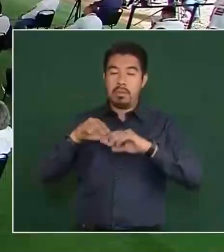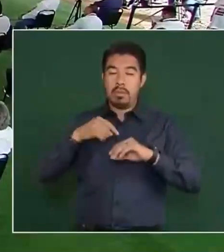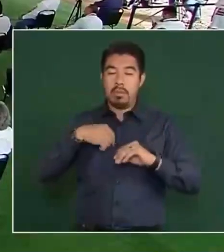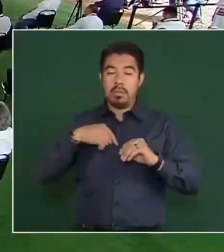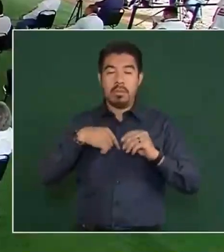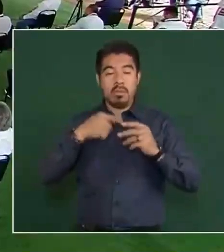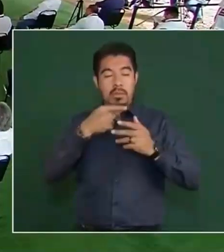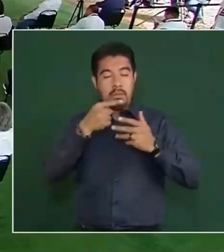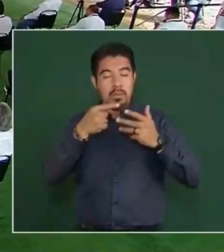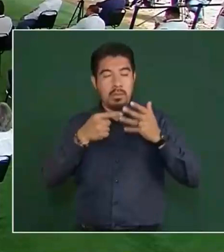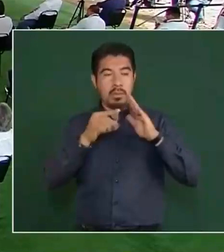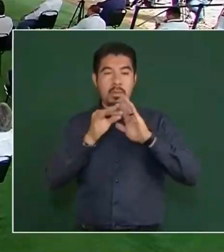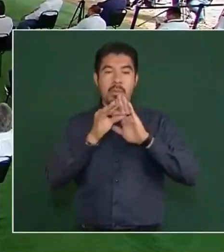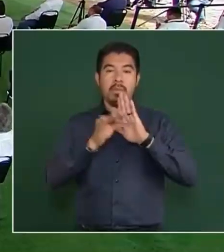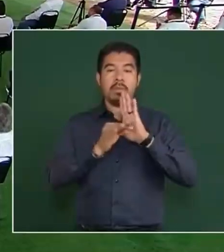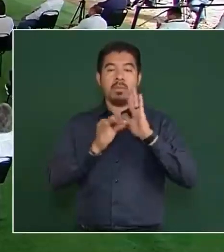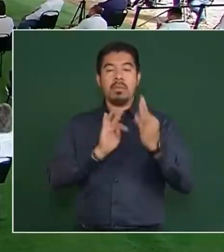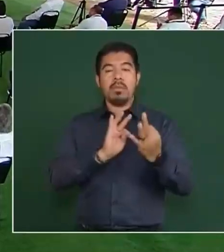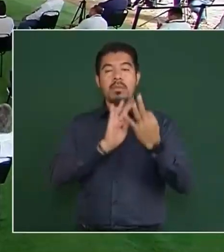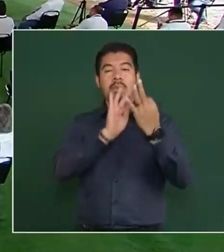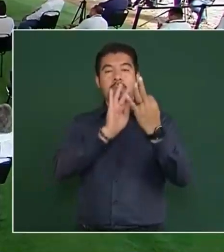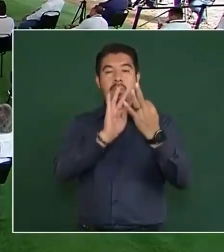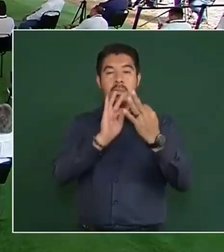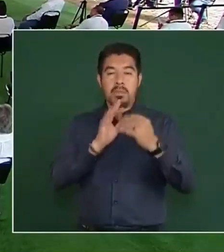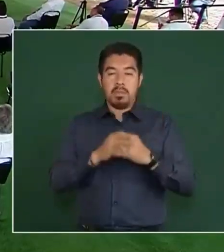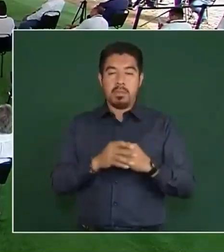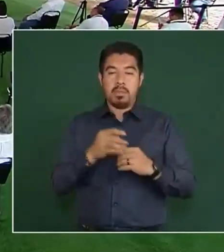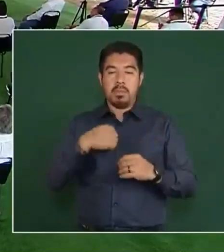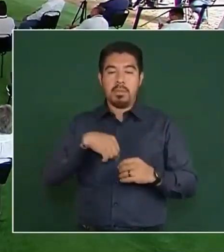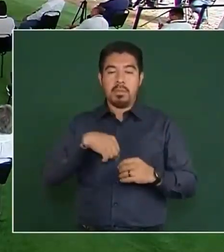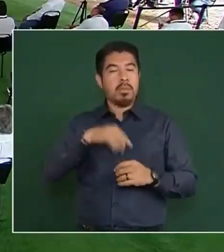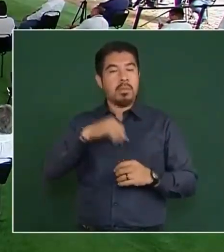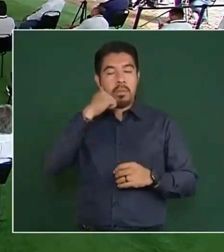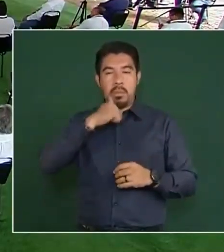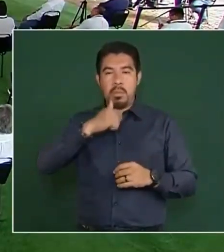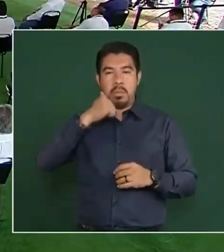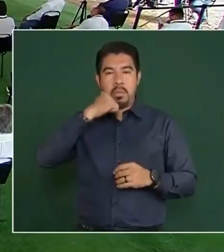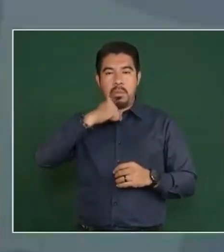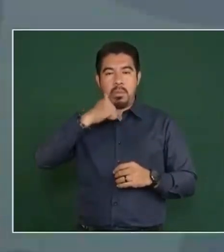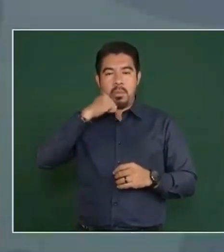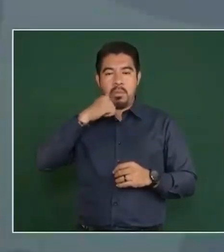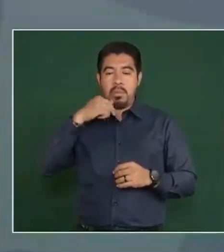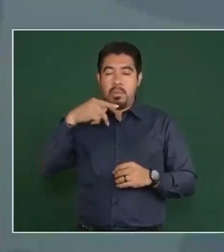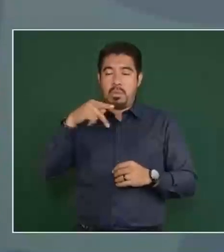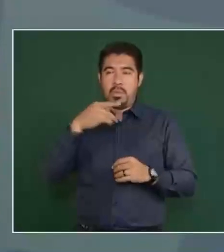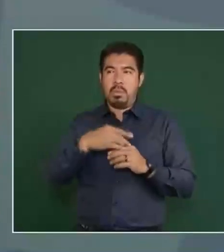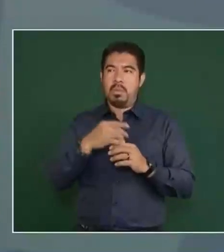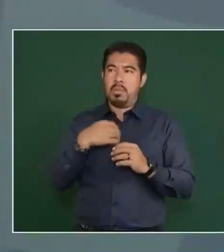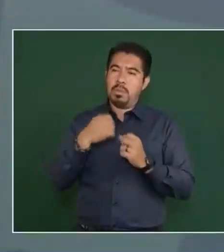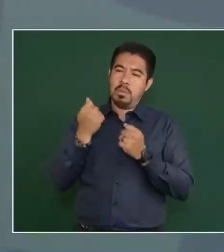enfrentando. Siempre le vamos a garantizar su libertad de expresión. Sí.